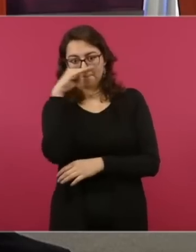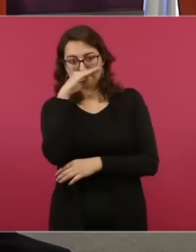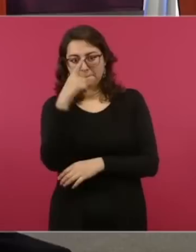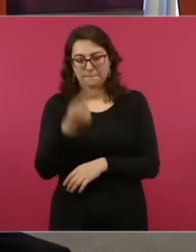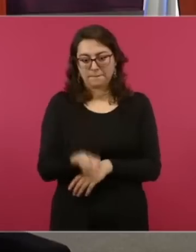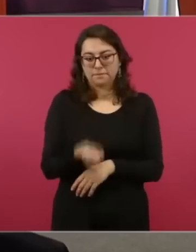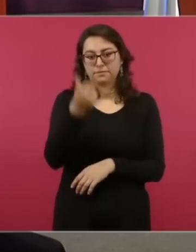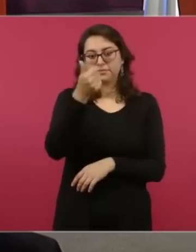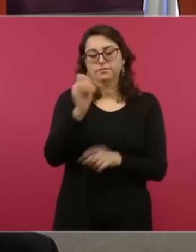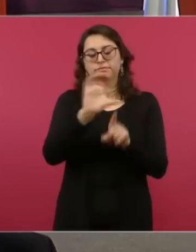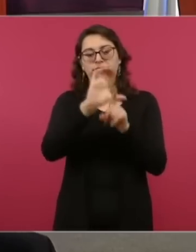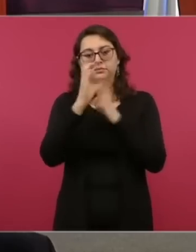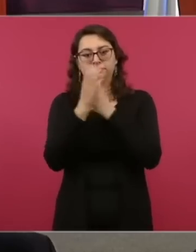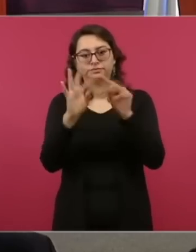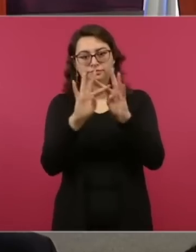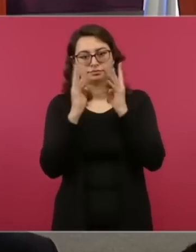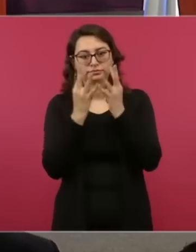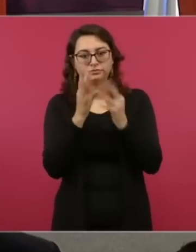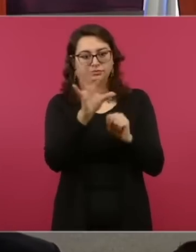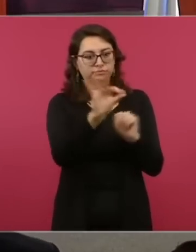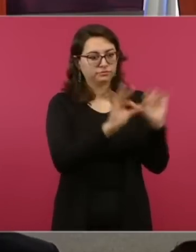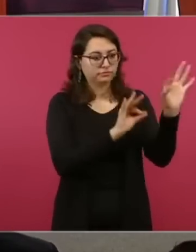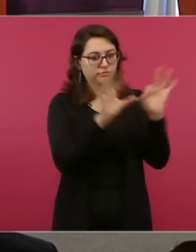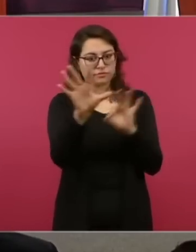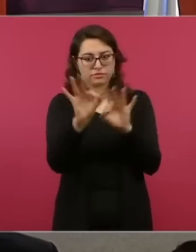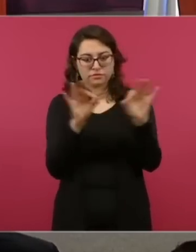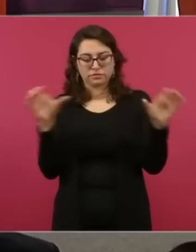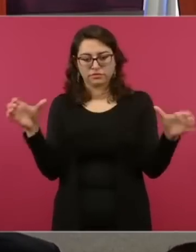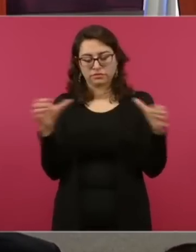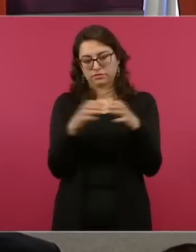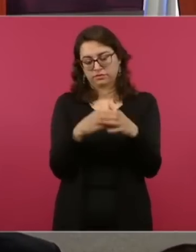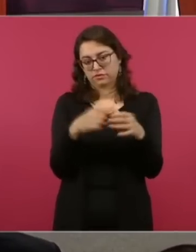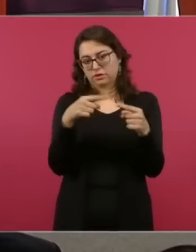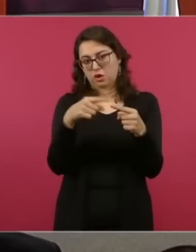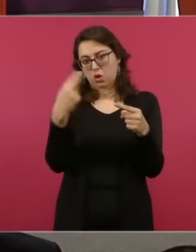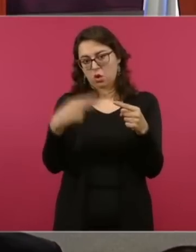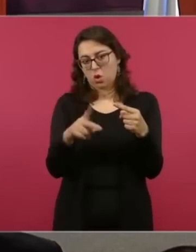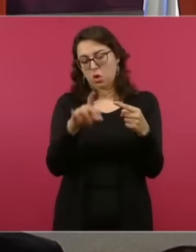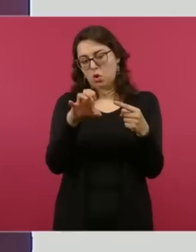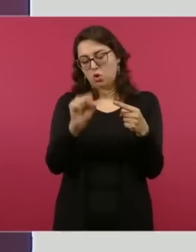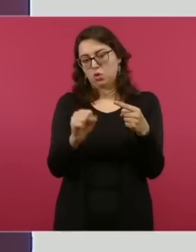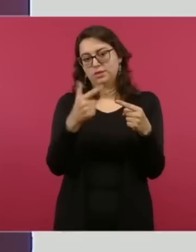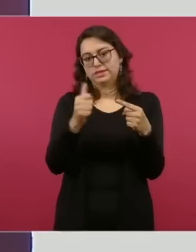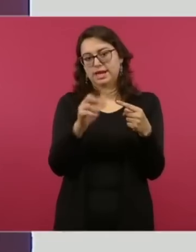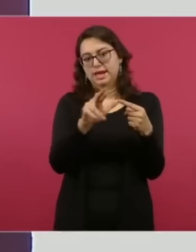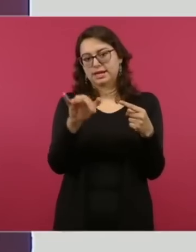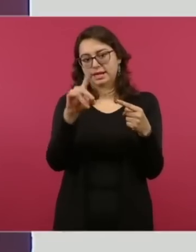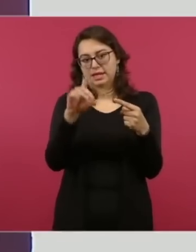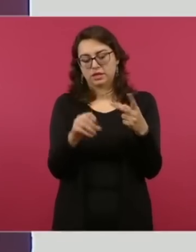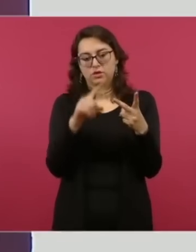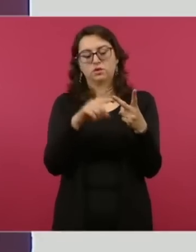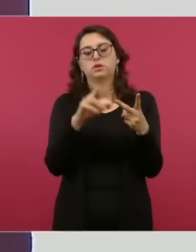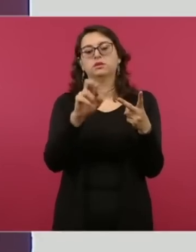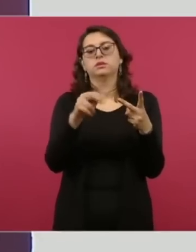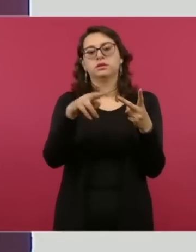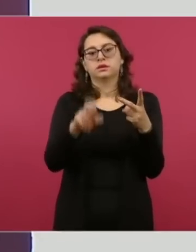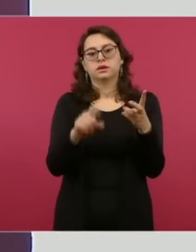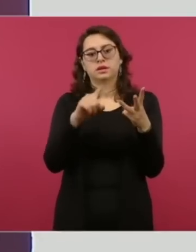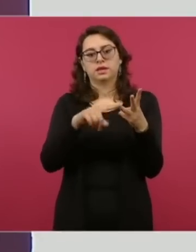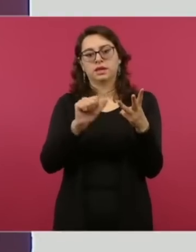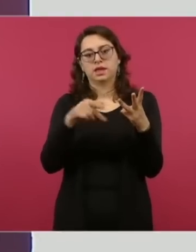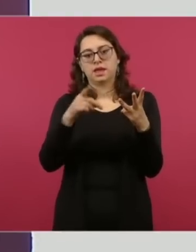Alí Chumacero, Luis Garrido, René Capistrán Garza, Andrés